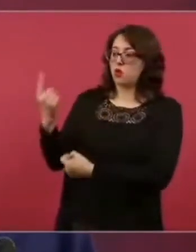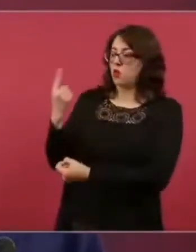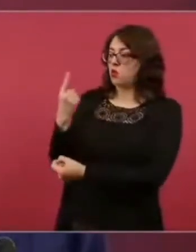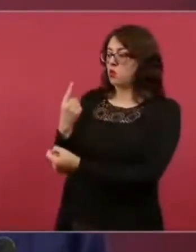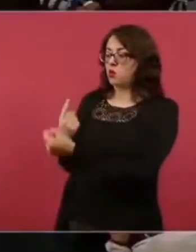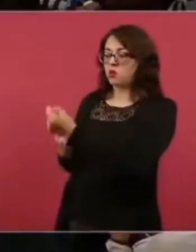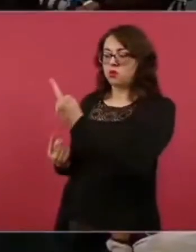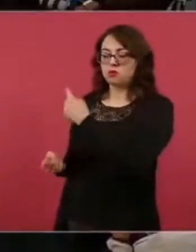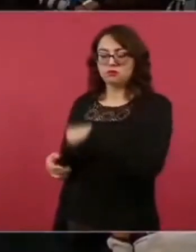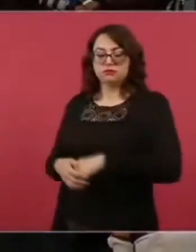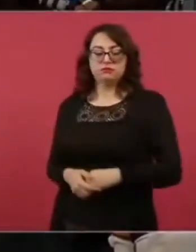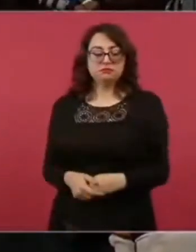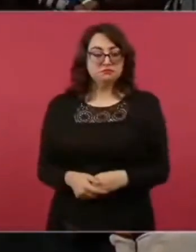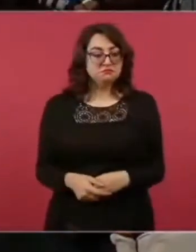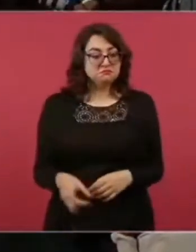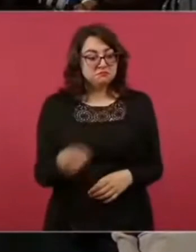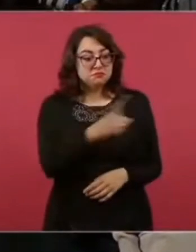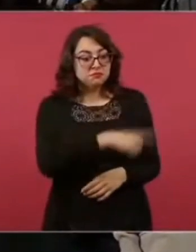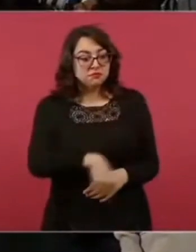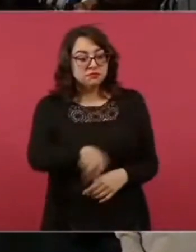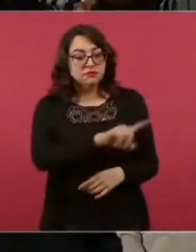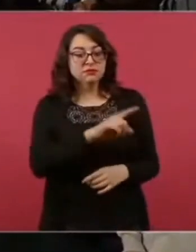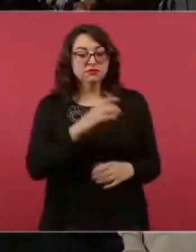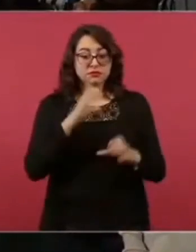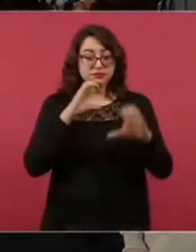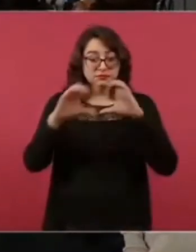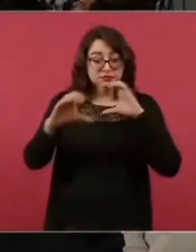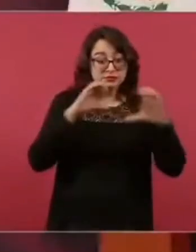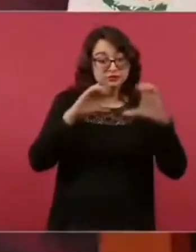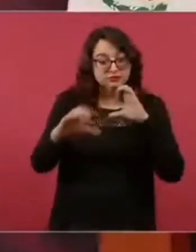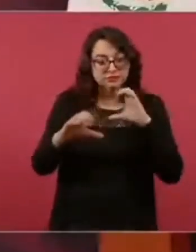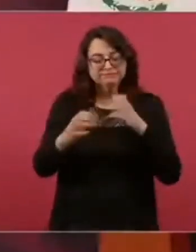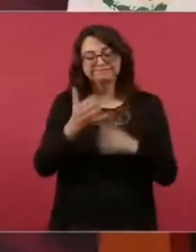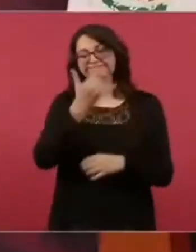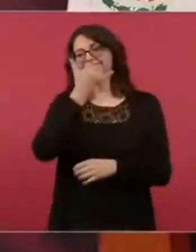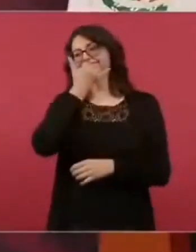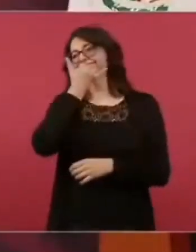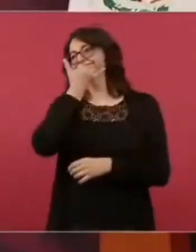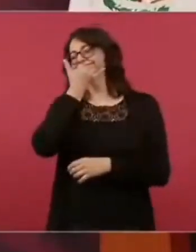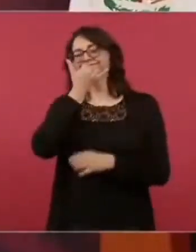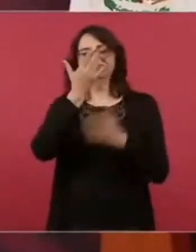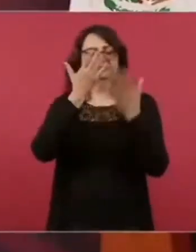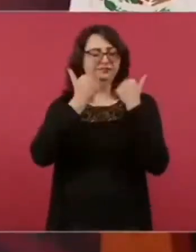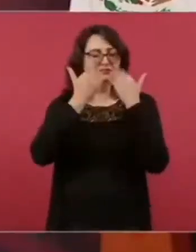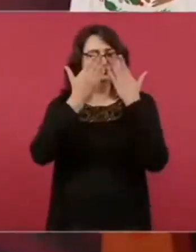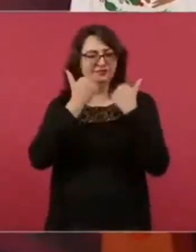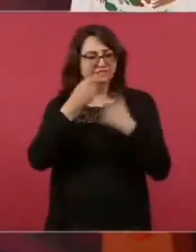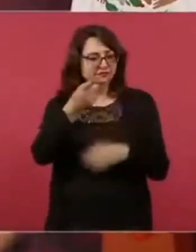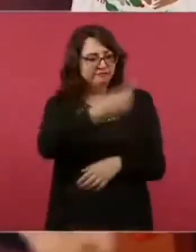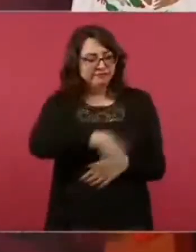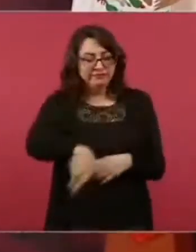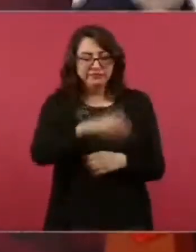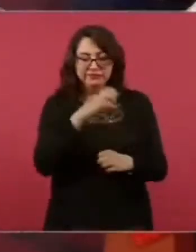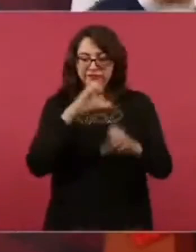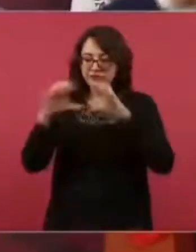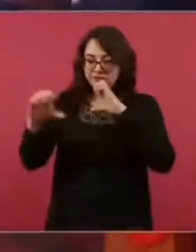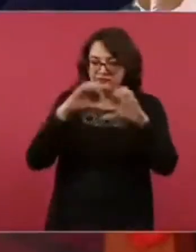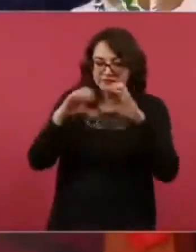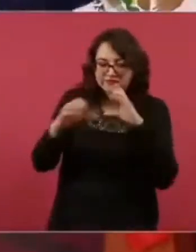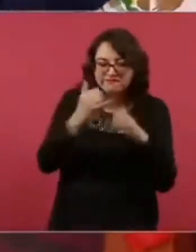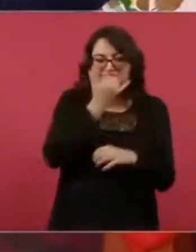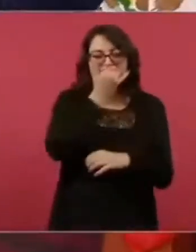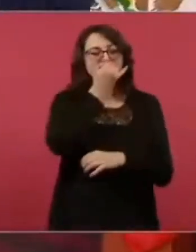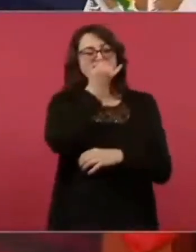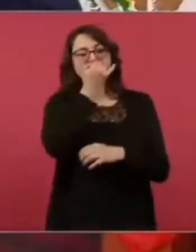comunicación son mensajes de ida y vuelta, y eso no existe. Son grandes